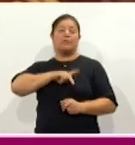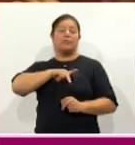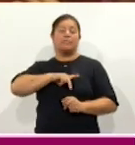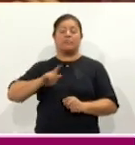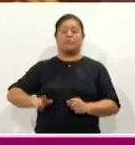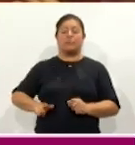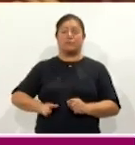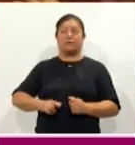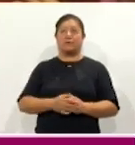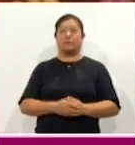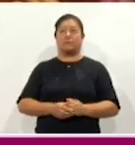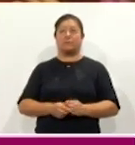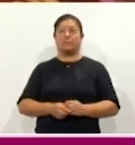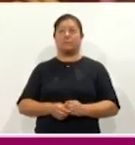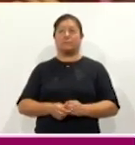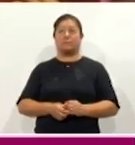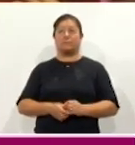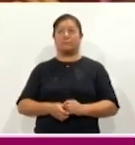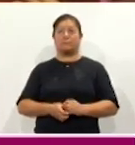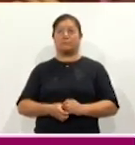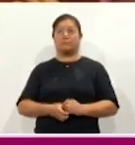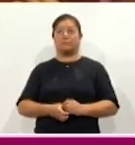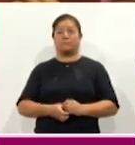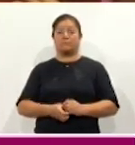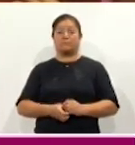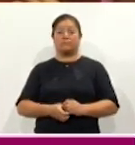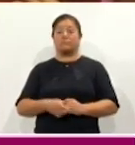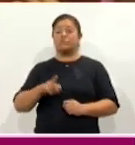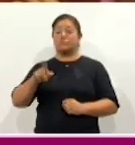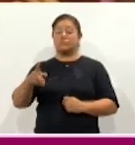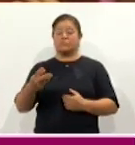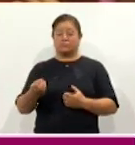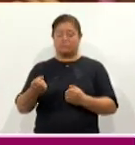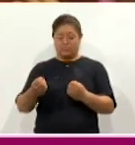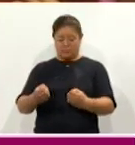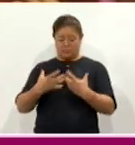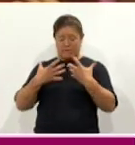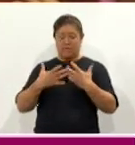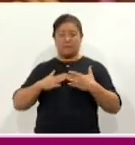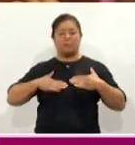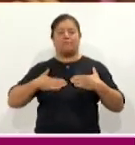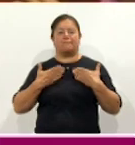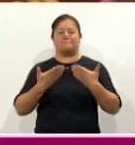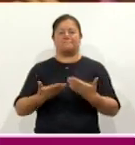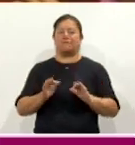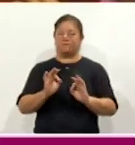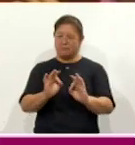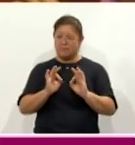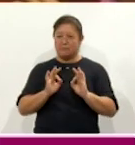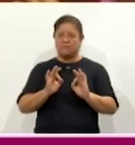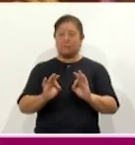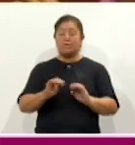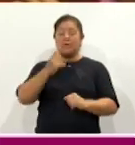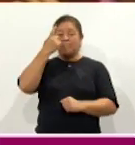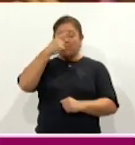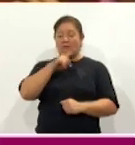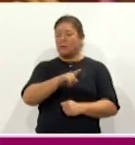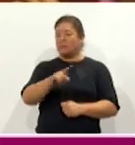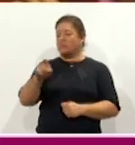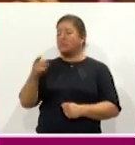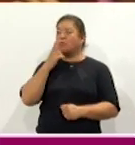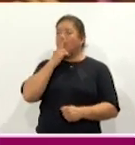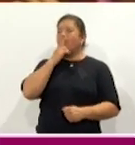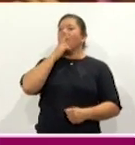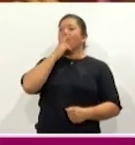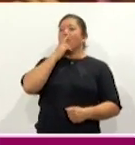ponen ustedes una gran confianza para que puedan disfrutar y